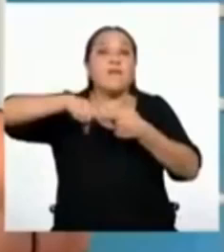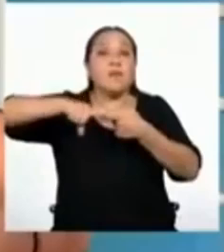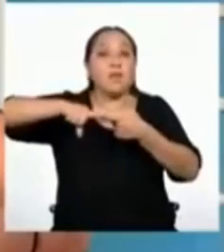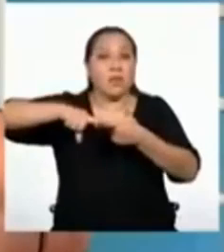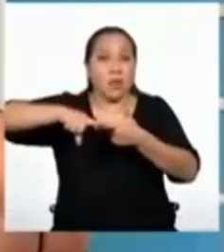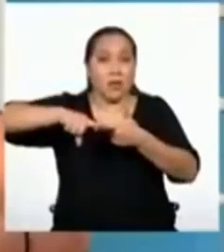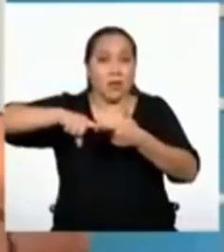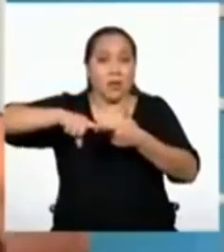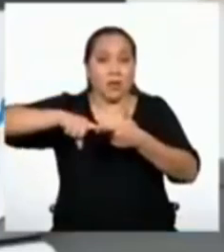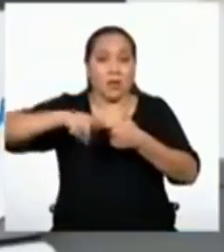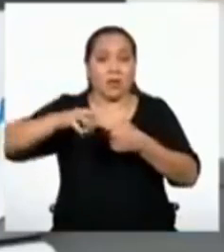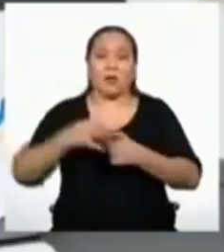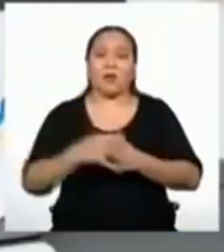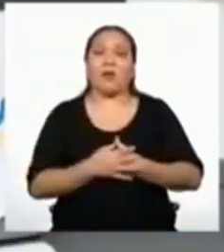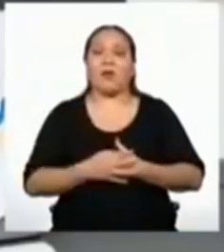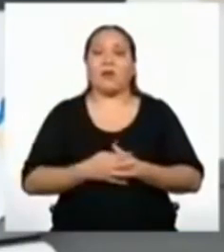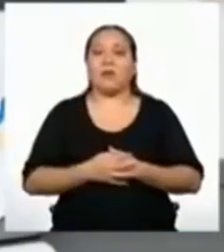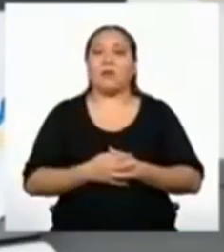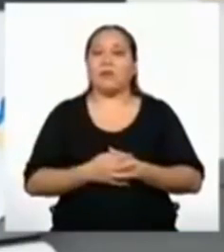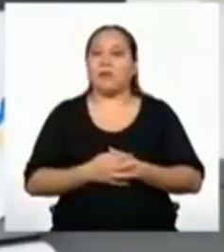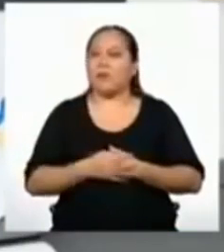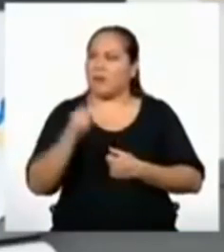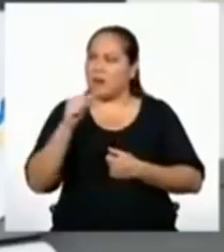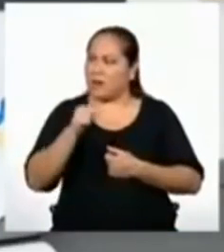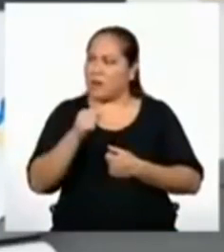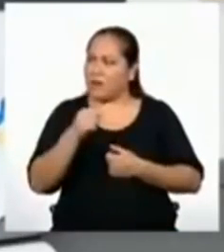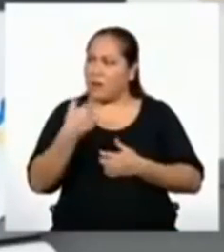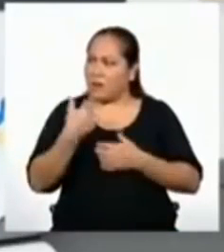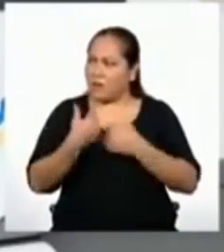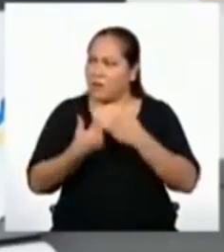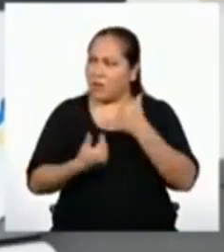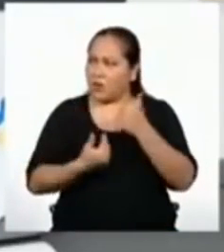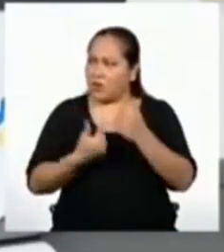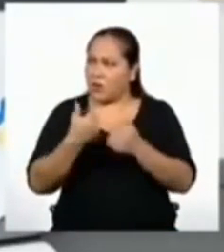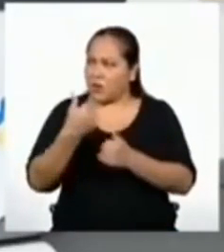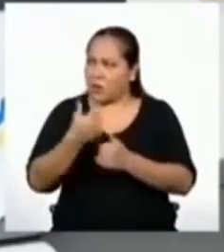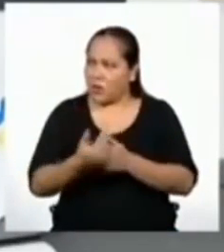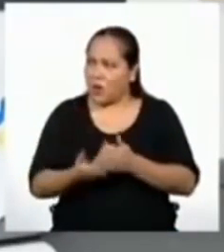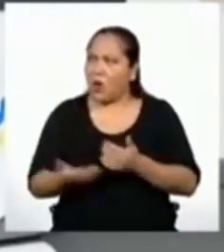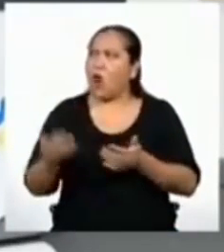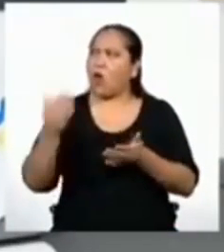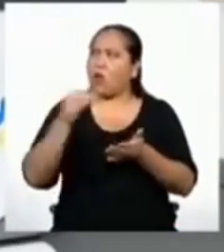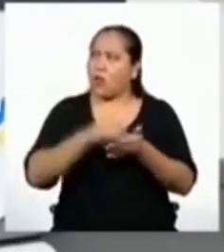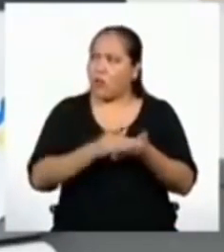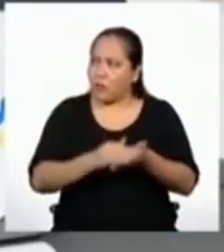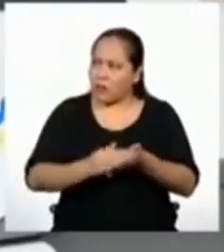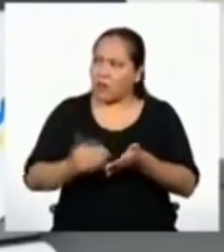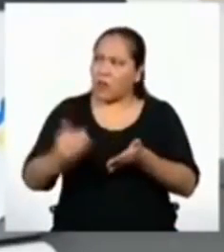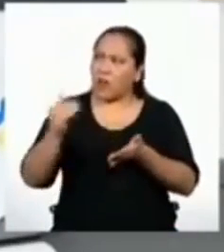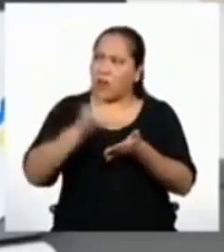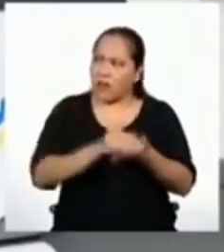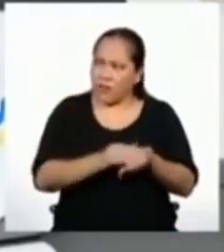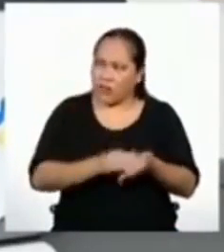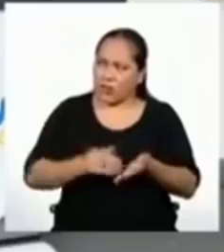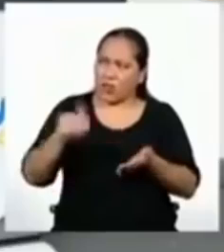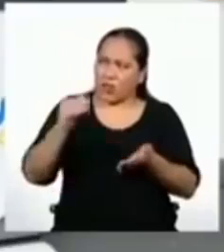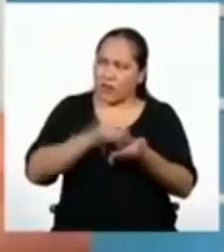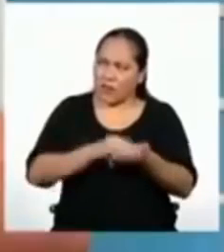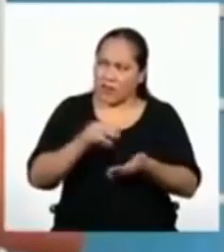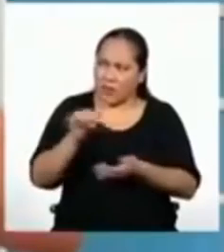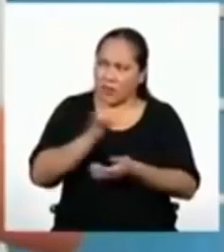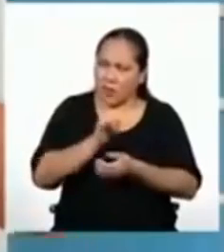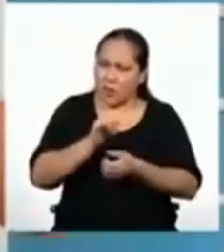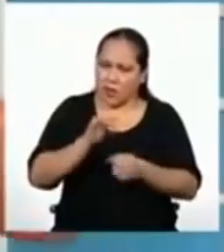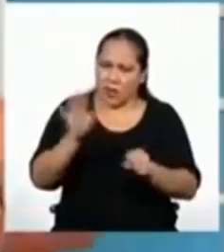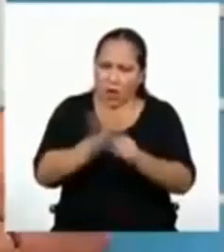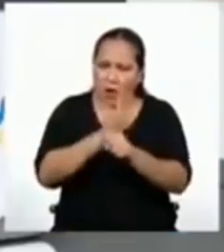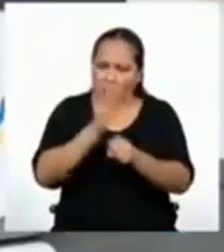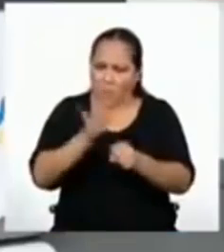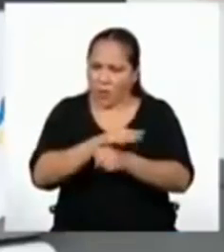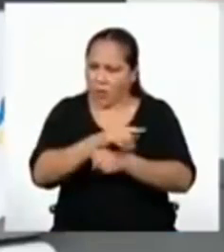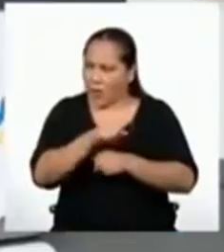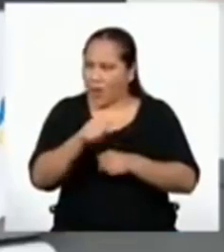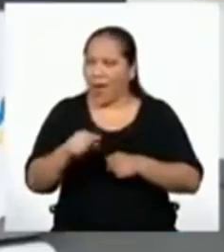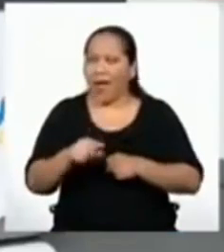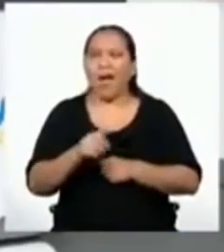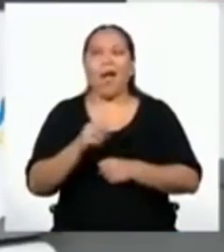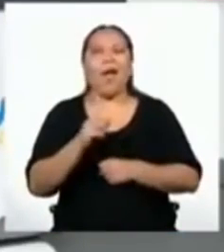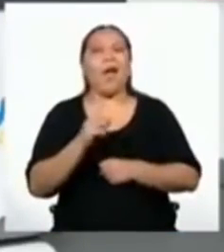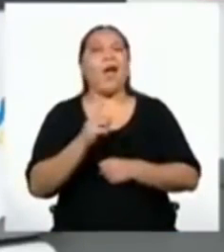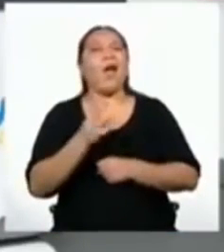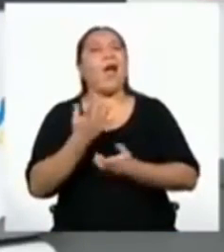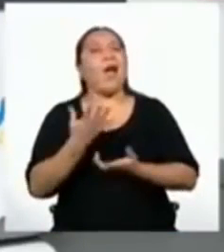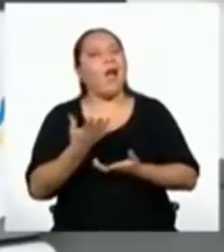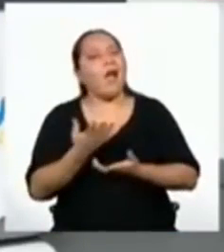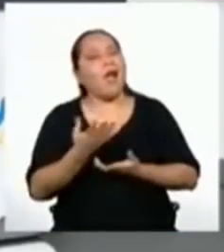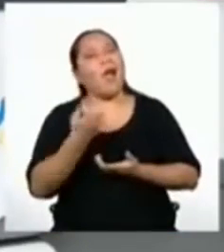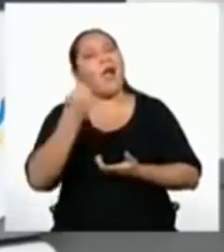la cantidad anterior de fichas. ¿Y este procedimiento se repite hasta cubrir todas las casillas de la tabla? ¡Exacto! ¡Ah,